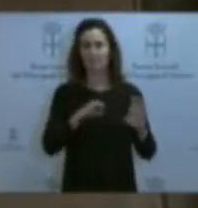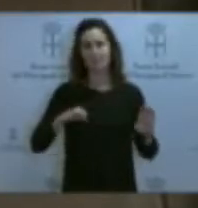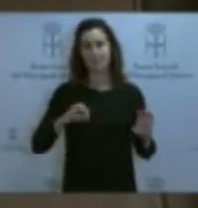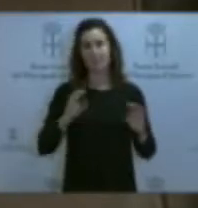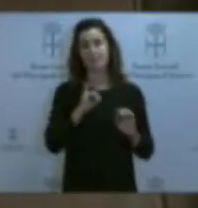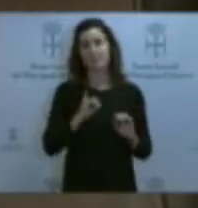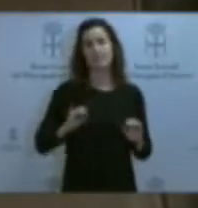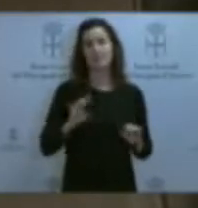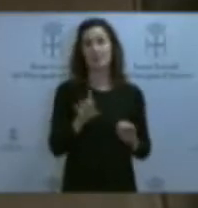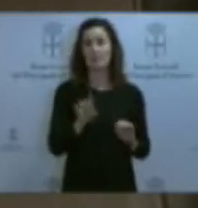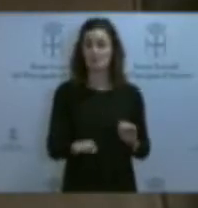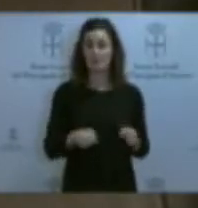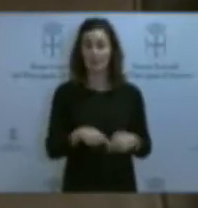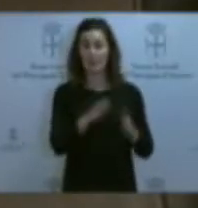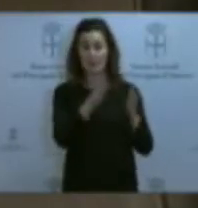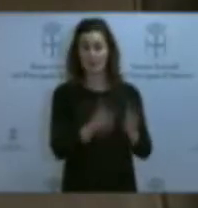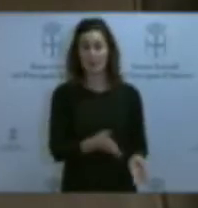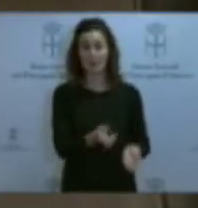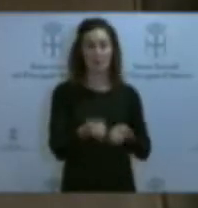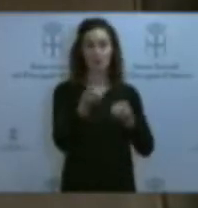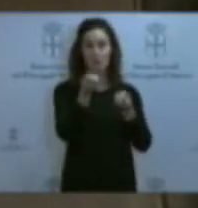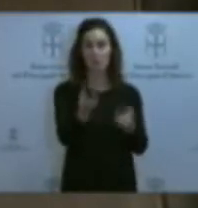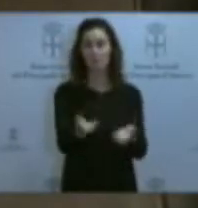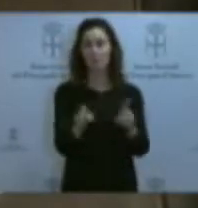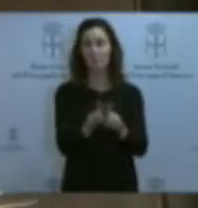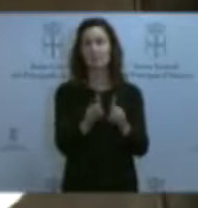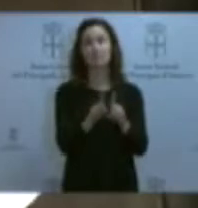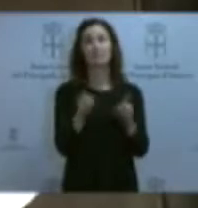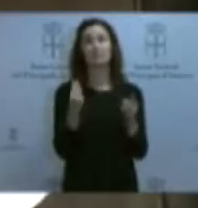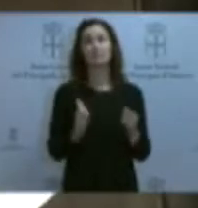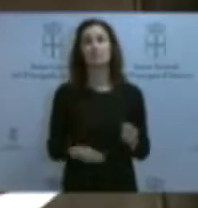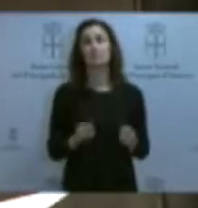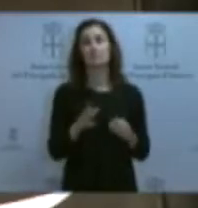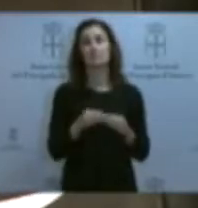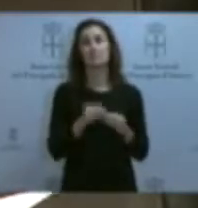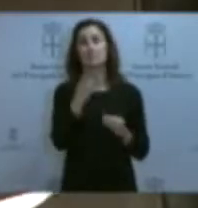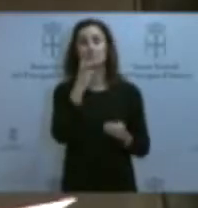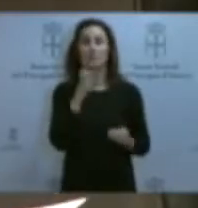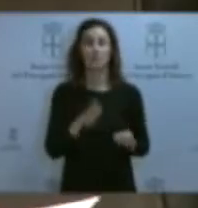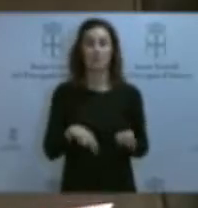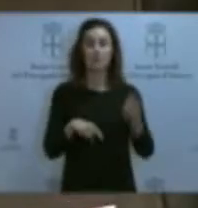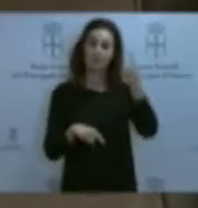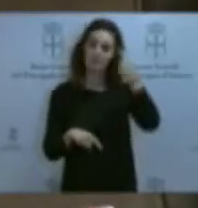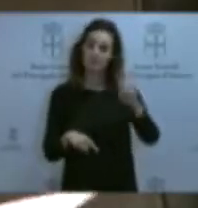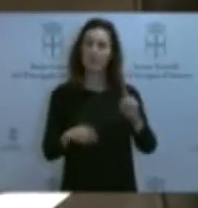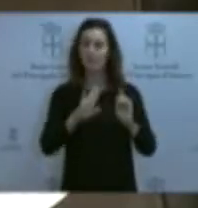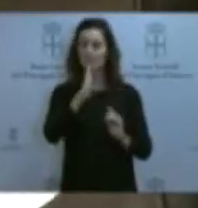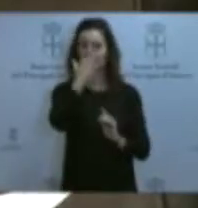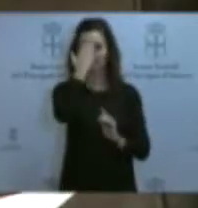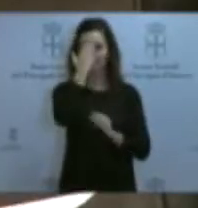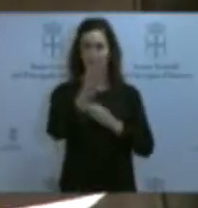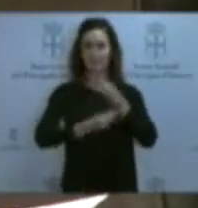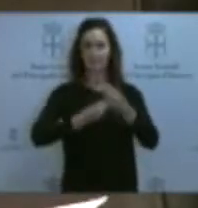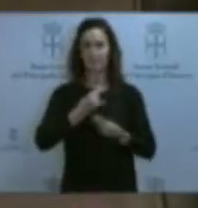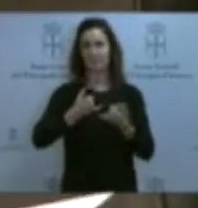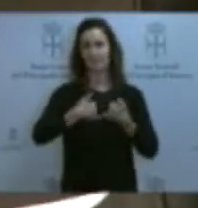ellos, que a él se le comunican los operadores clientes, por lo tanto, sabe de mano que el principal operador, es decir,